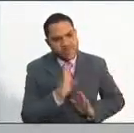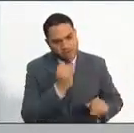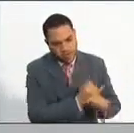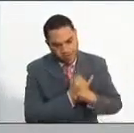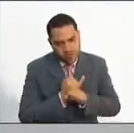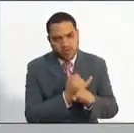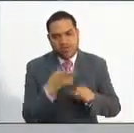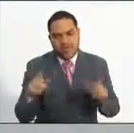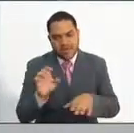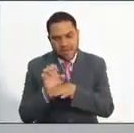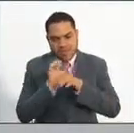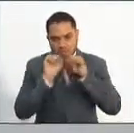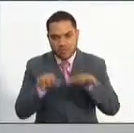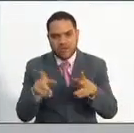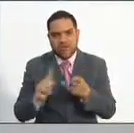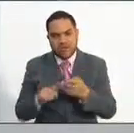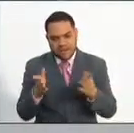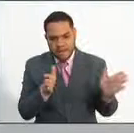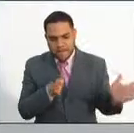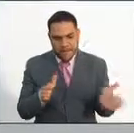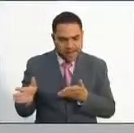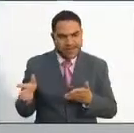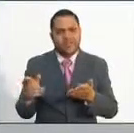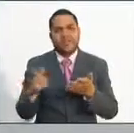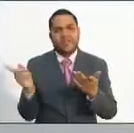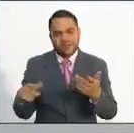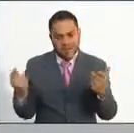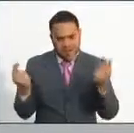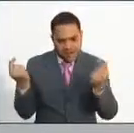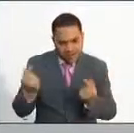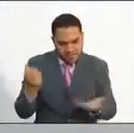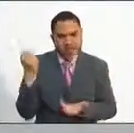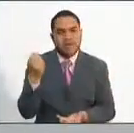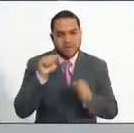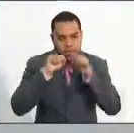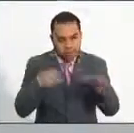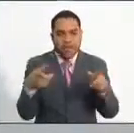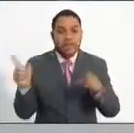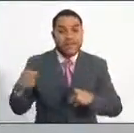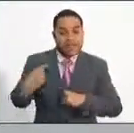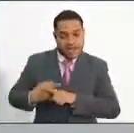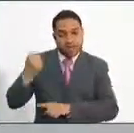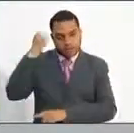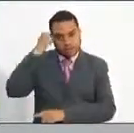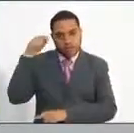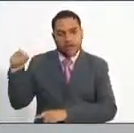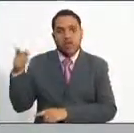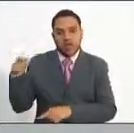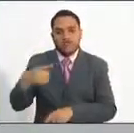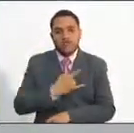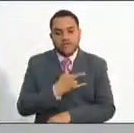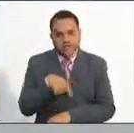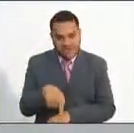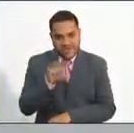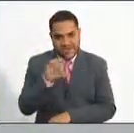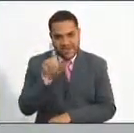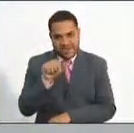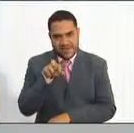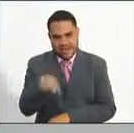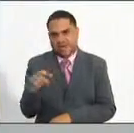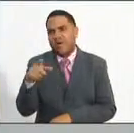planeación, proyectos de inversión, finanzas públicas y sistemas de información. También ha sido docente universitario de la ESAP y de varias